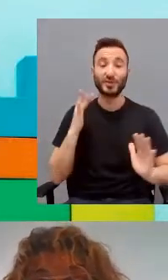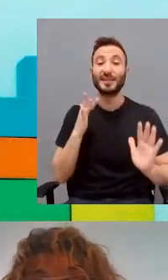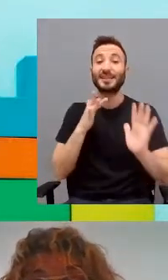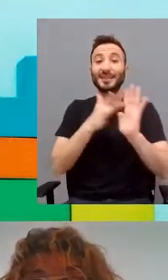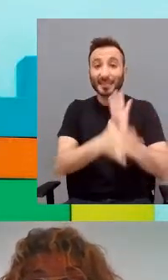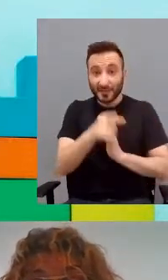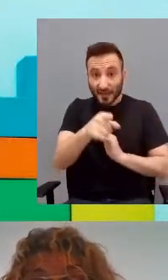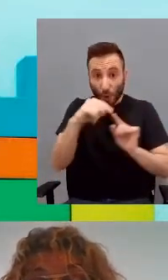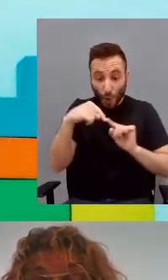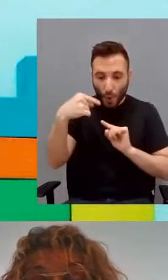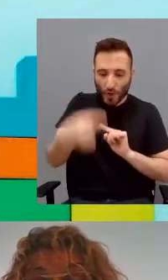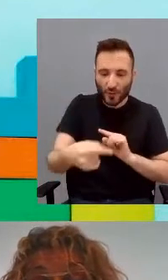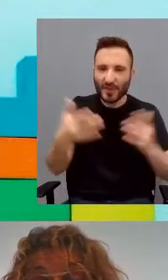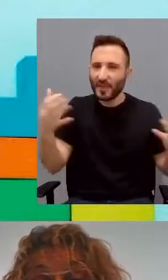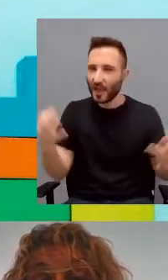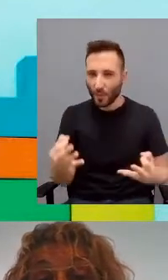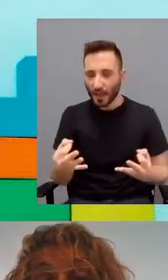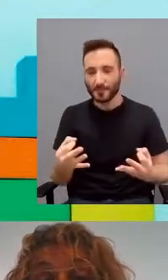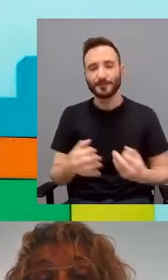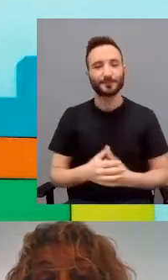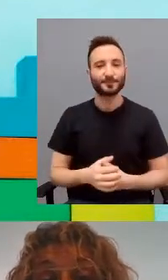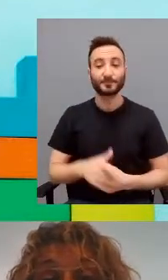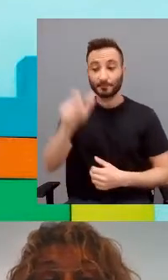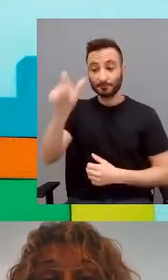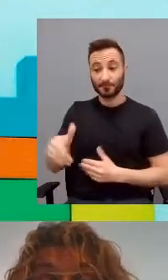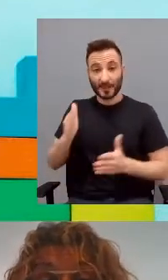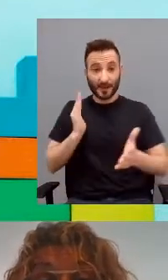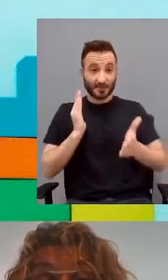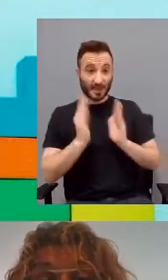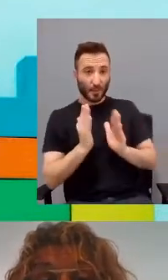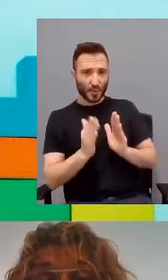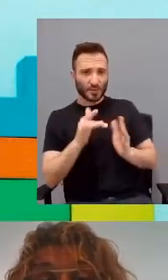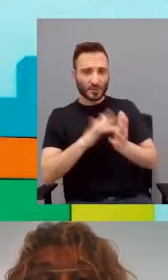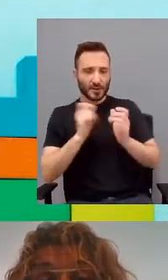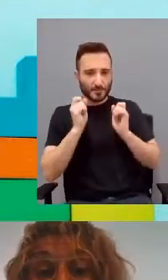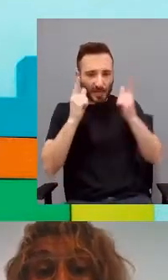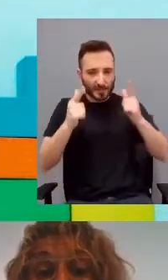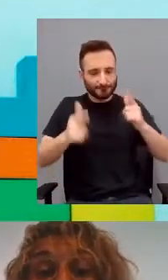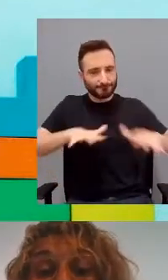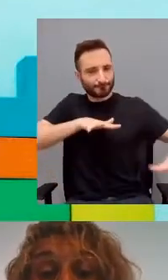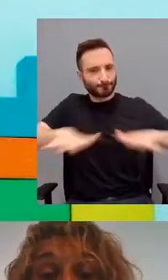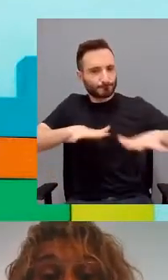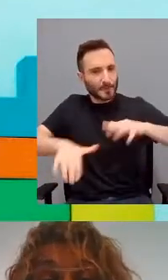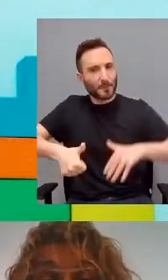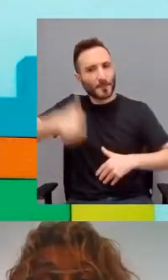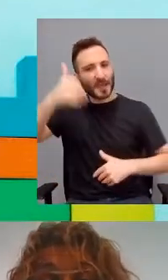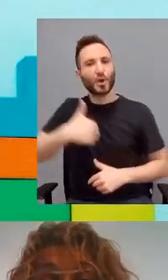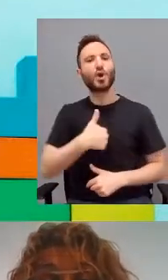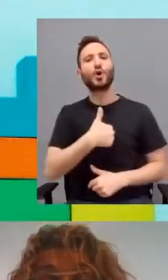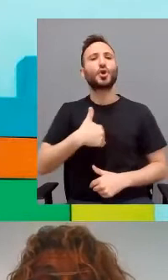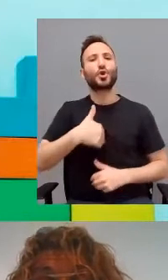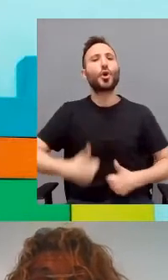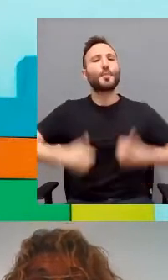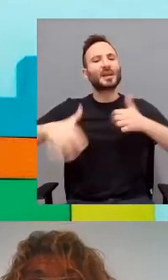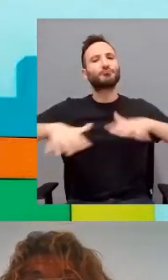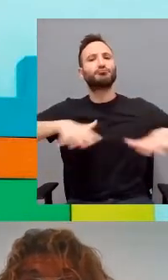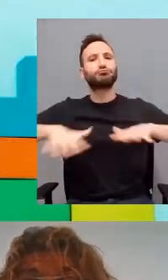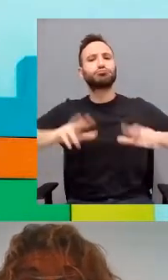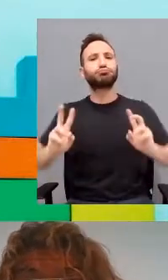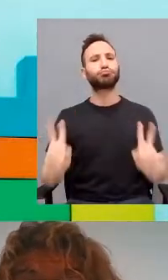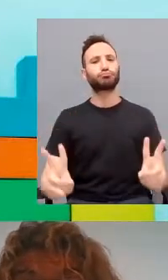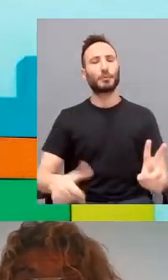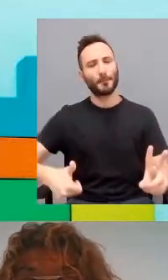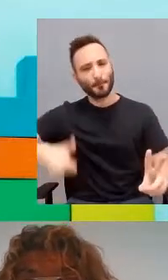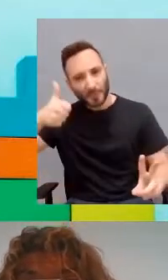y esto conlleva que el terapeuta tenga que activarse más, que tenga un rol mucho más activo.